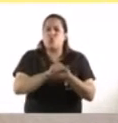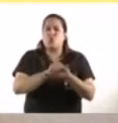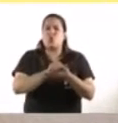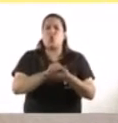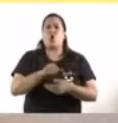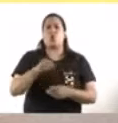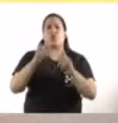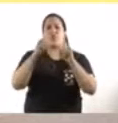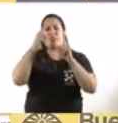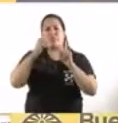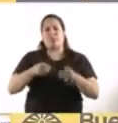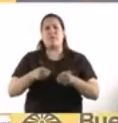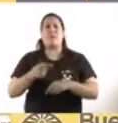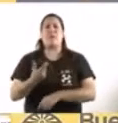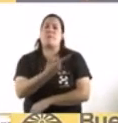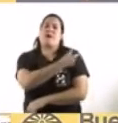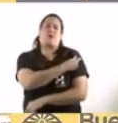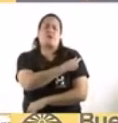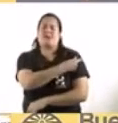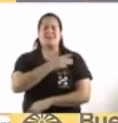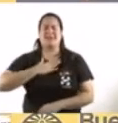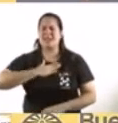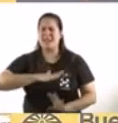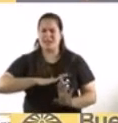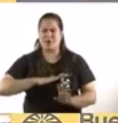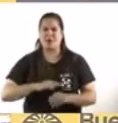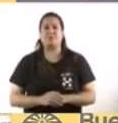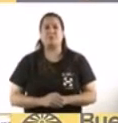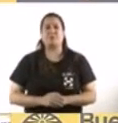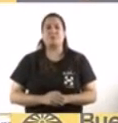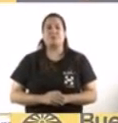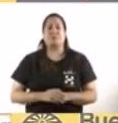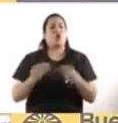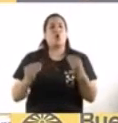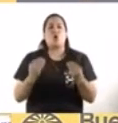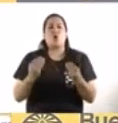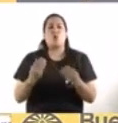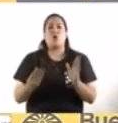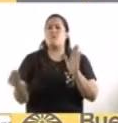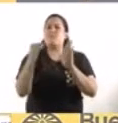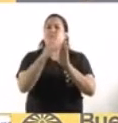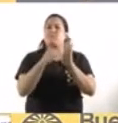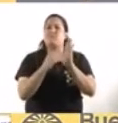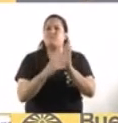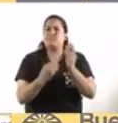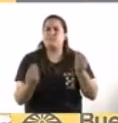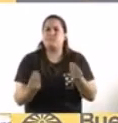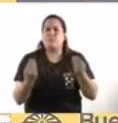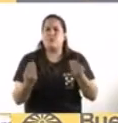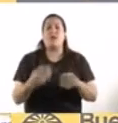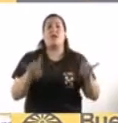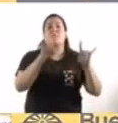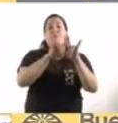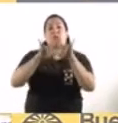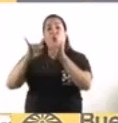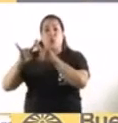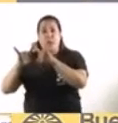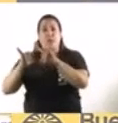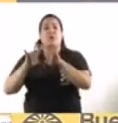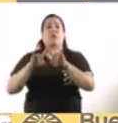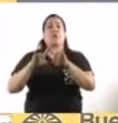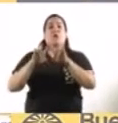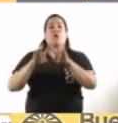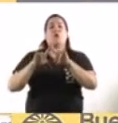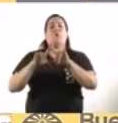Para anotarse, pueden hacerlo como hasta ahora, a través del sitio de la ciudad, que es el buenosaires.gov.ar